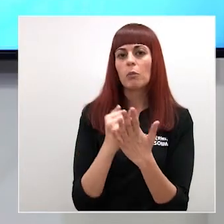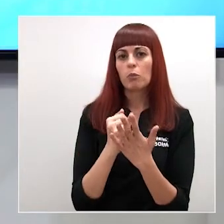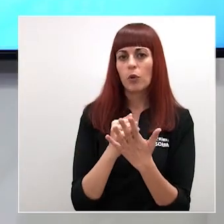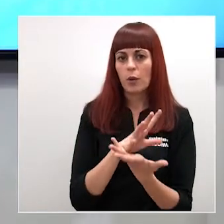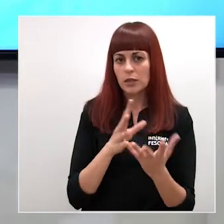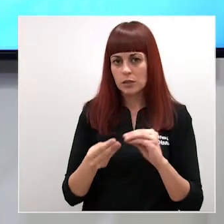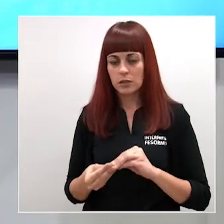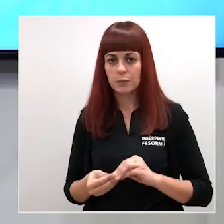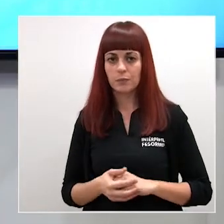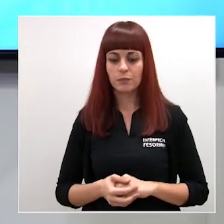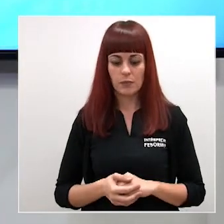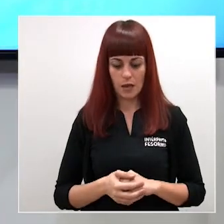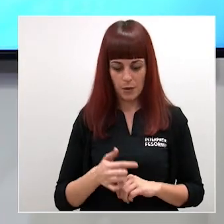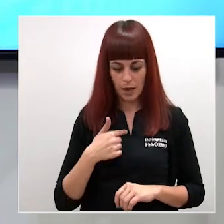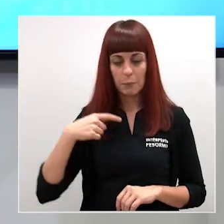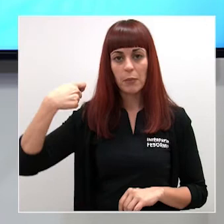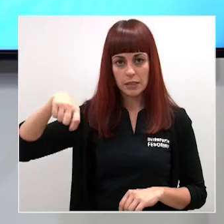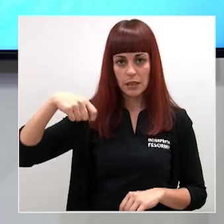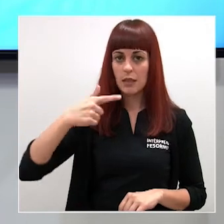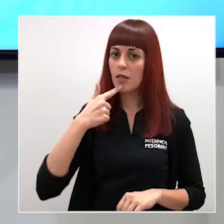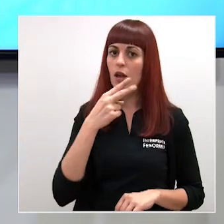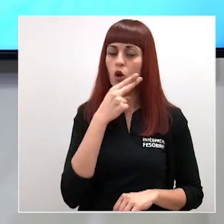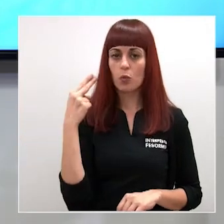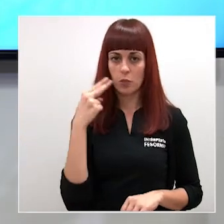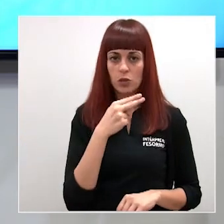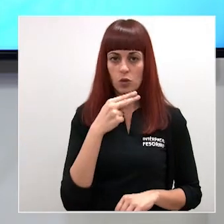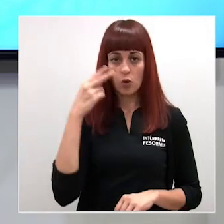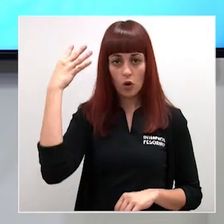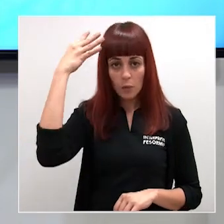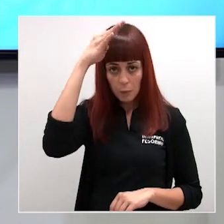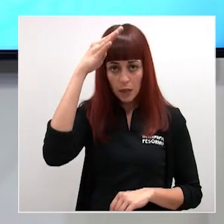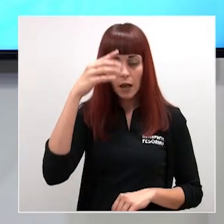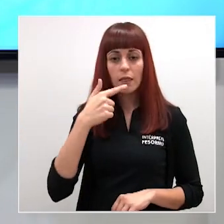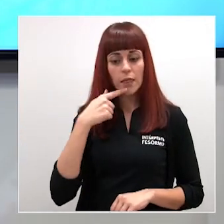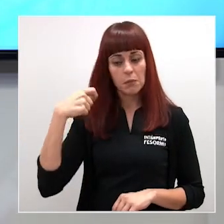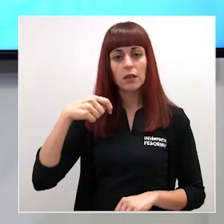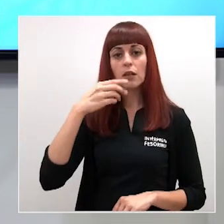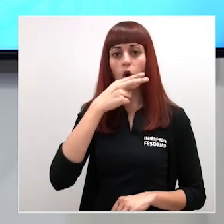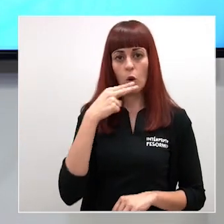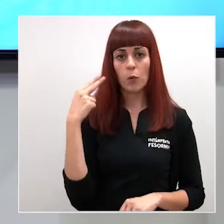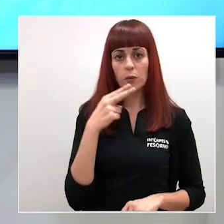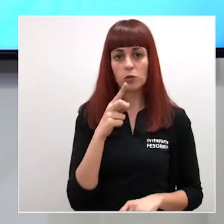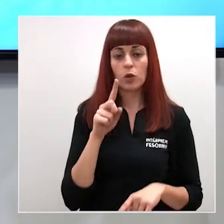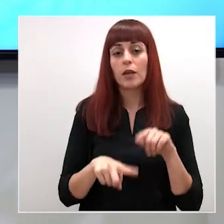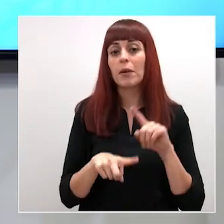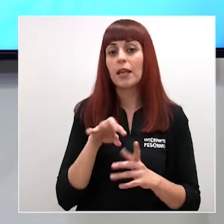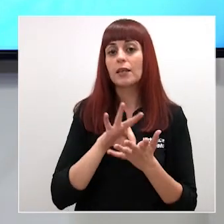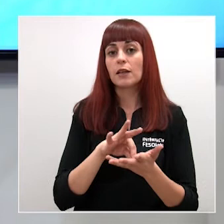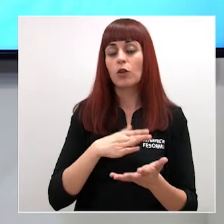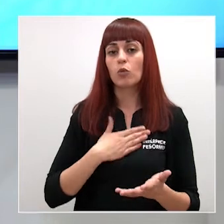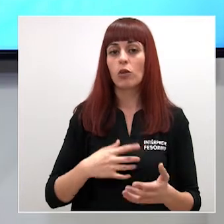Es un compromiso de nuestro presidente Fernando López Miras y está dentro de la memoria de actuaciones del servicio de emulsiones de salud entonces